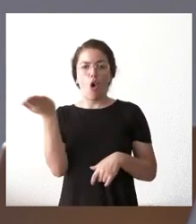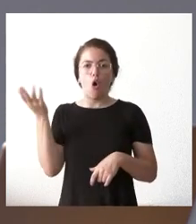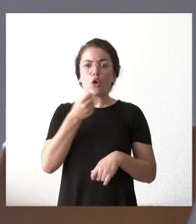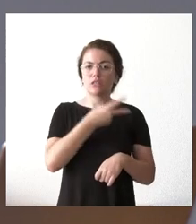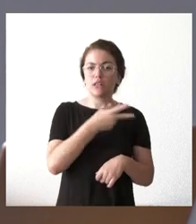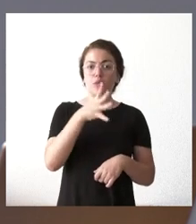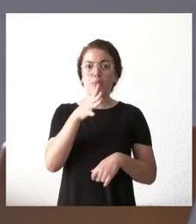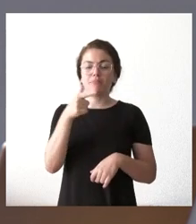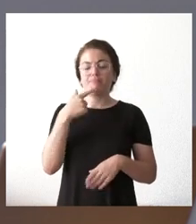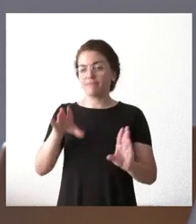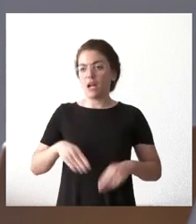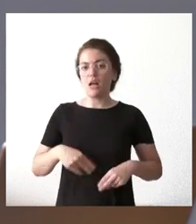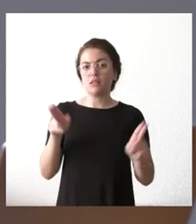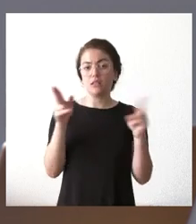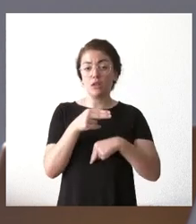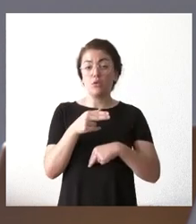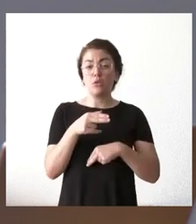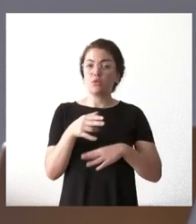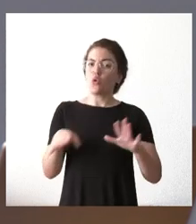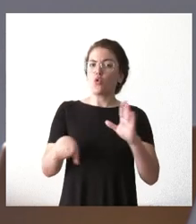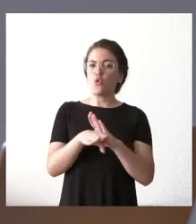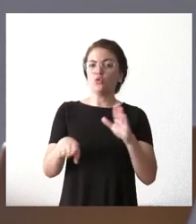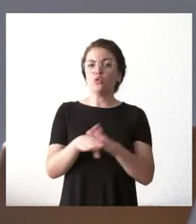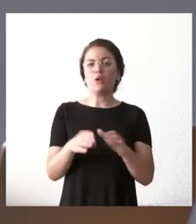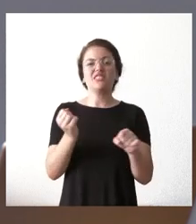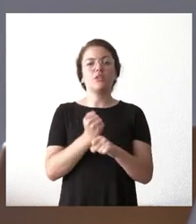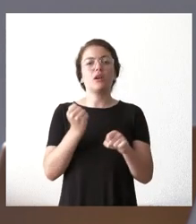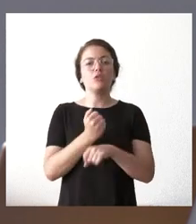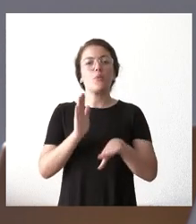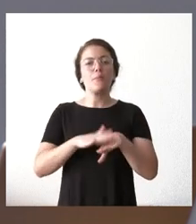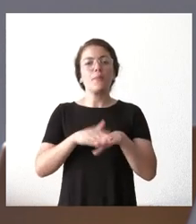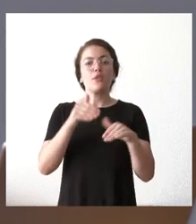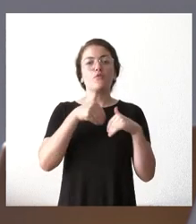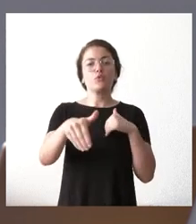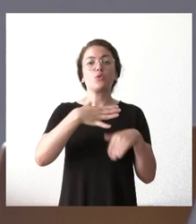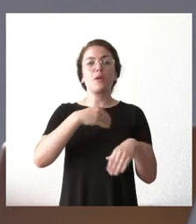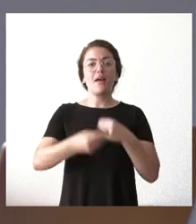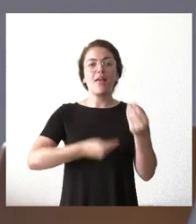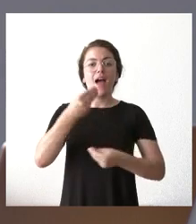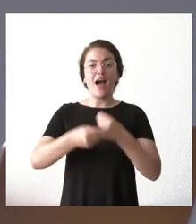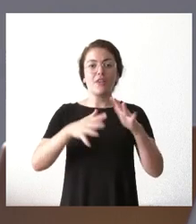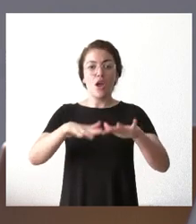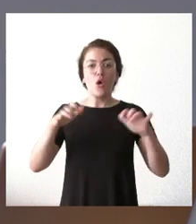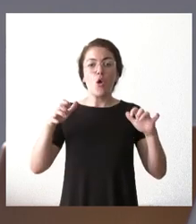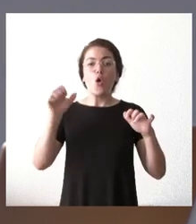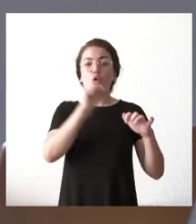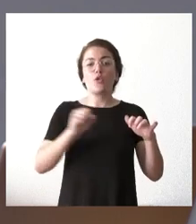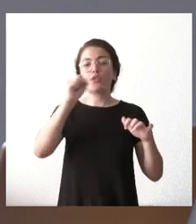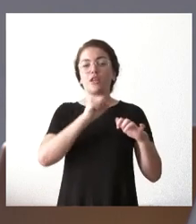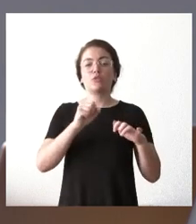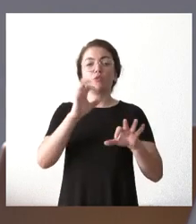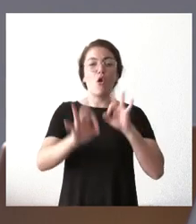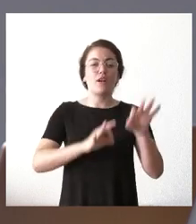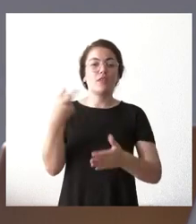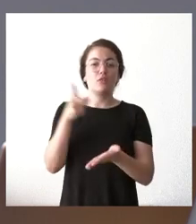cancelación y, desde luego, sí que trabajamos, trabajamos con la posibilidad de organizar ese concierto cuando cesen esas actuales circunstancias para mantener ese